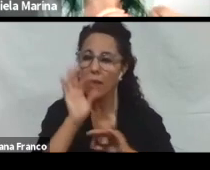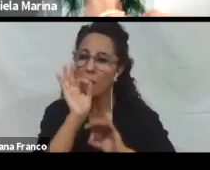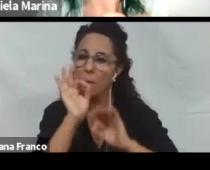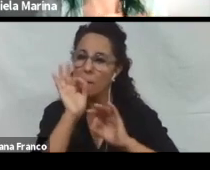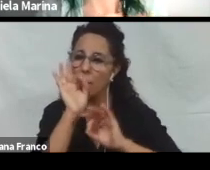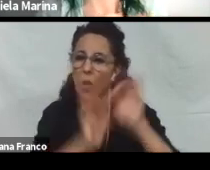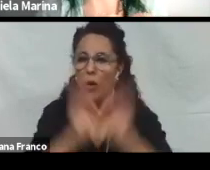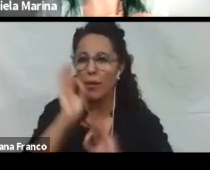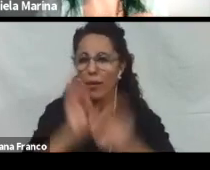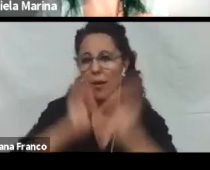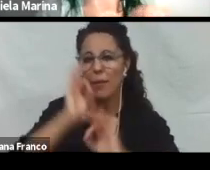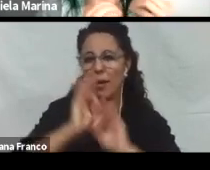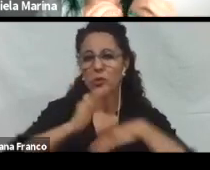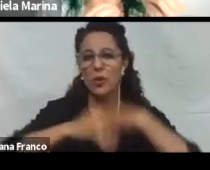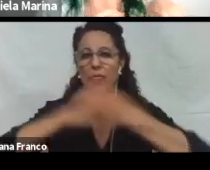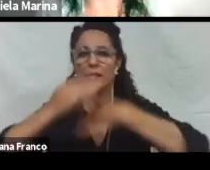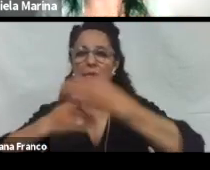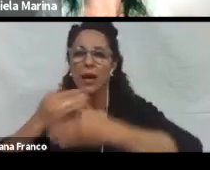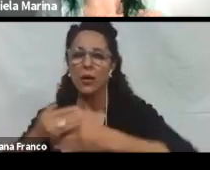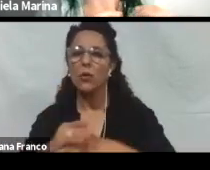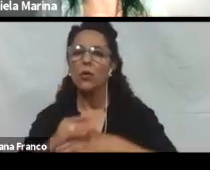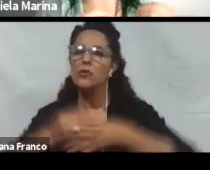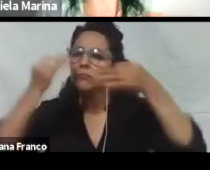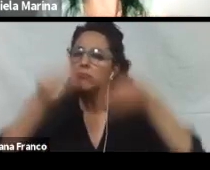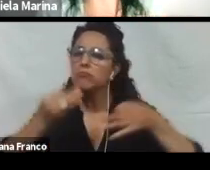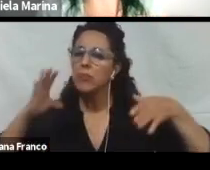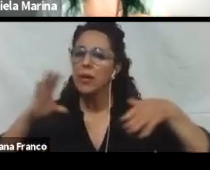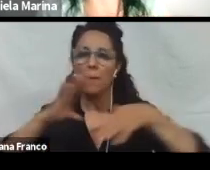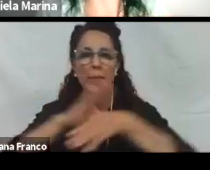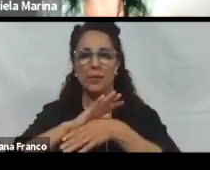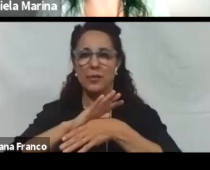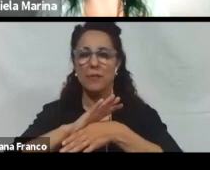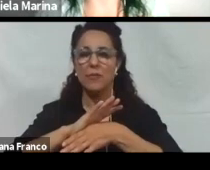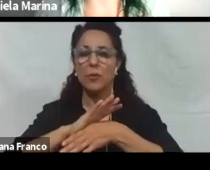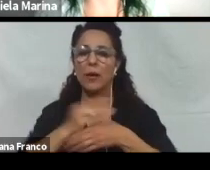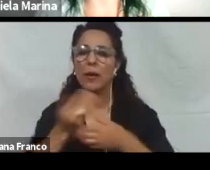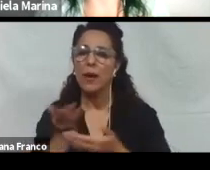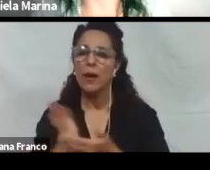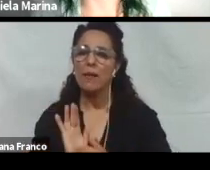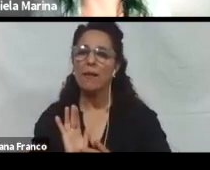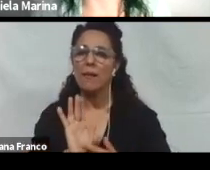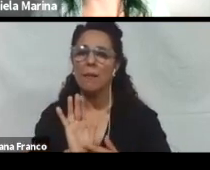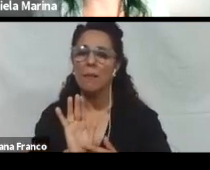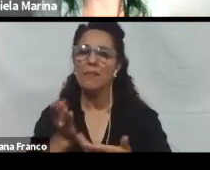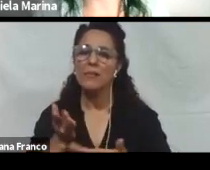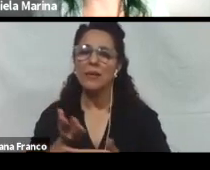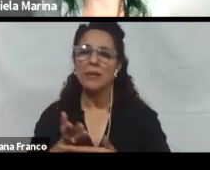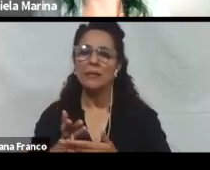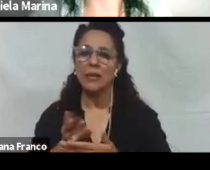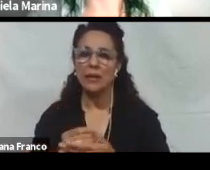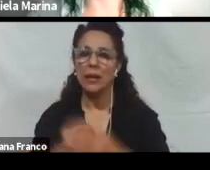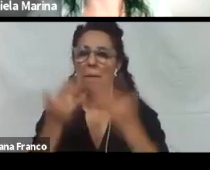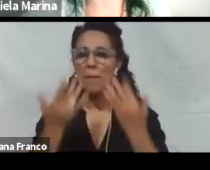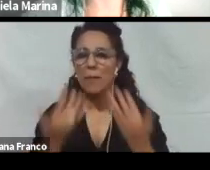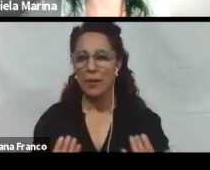desarrollo que sean muy específicos para, por ejemplo, representar notaciones matemáticas, entre otras